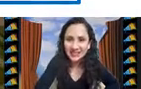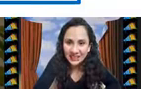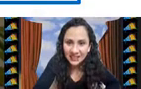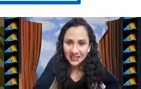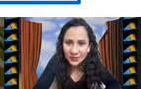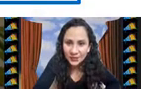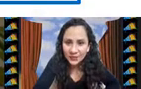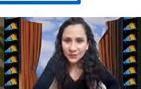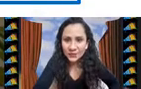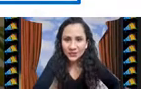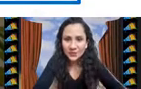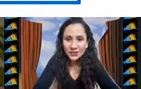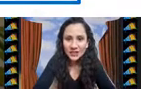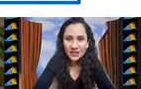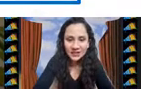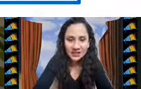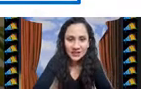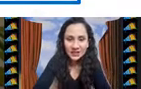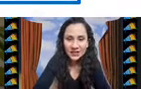gracias